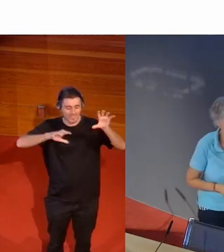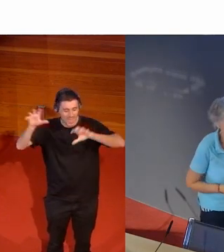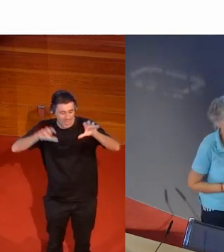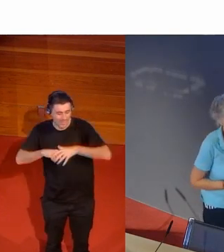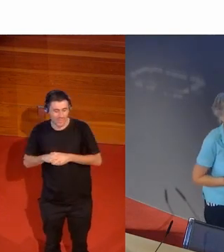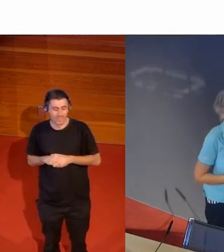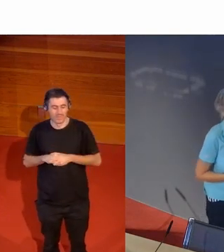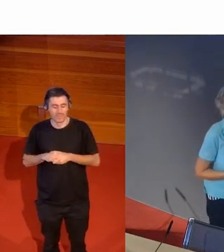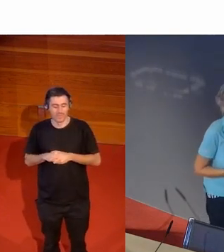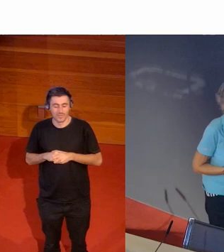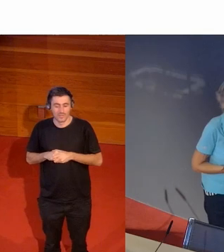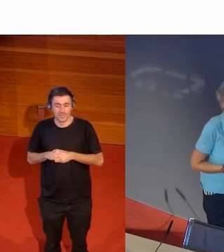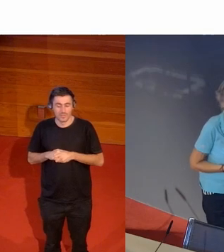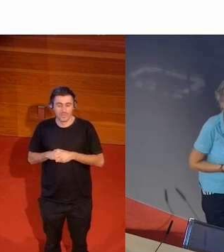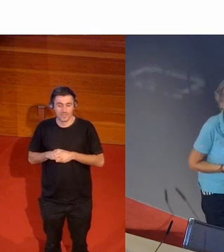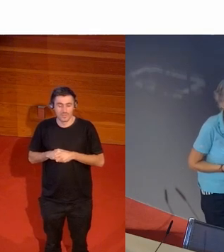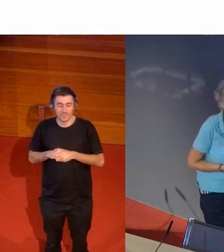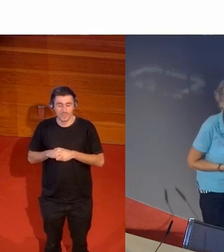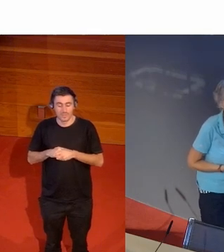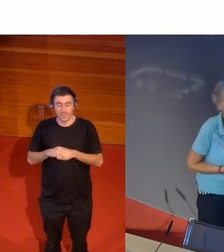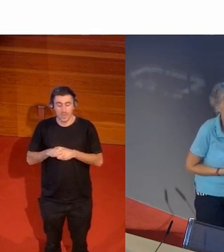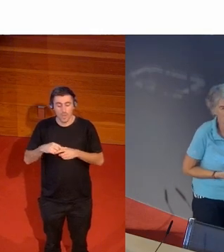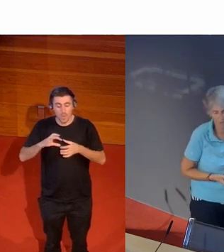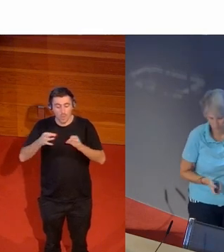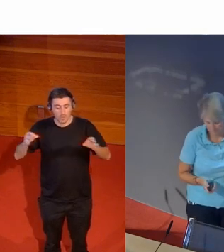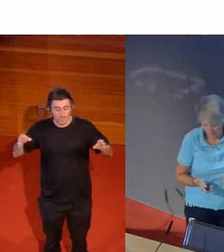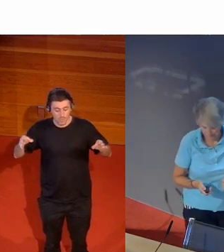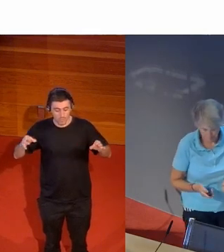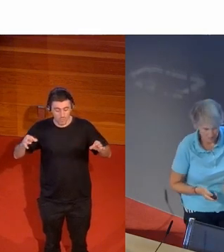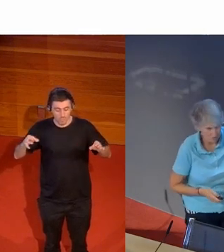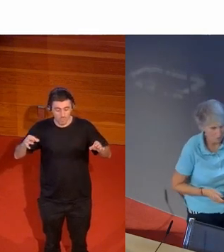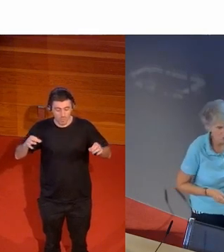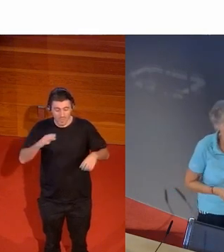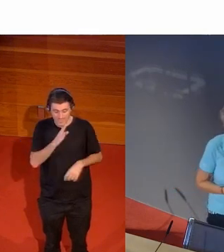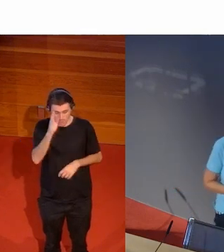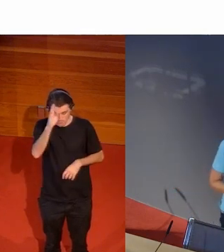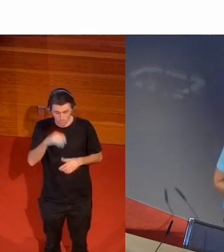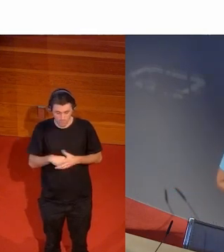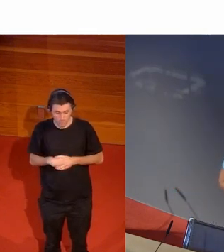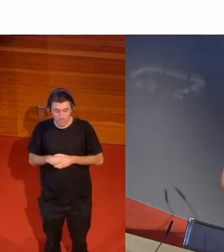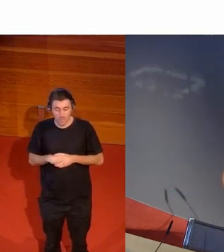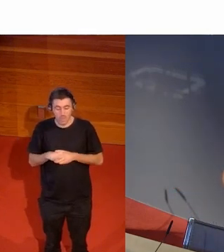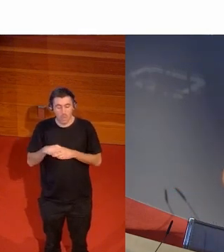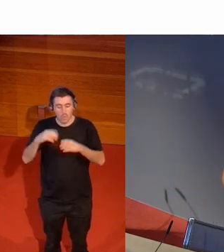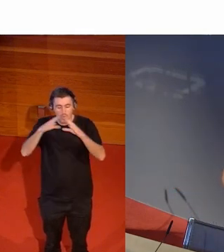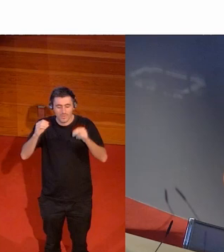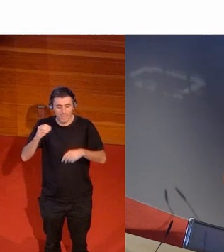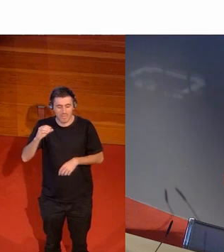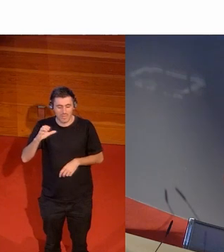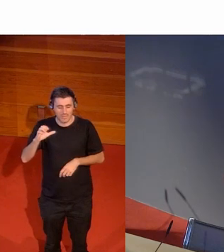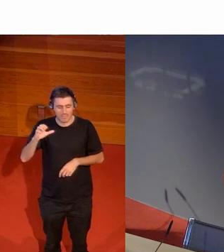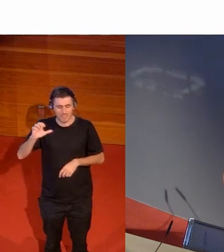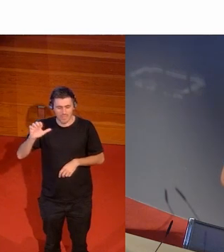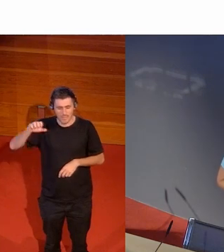Olímpicos las vemos durante los Juegos Olímpicos de Río la Universidad de Cambridge hizo un estudio que ahora